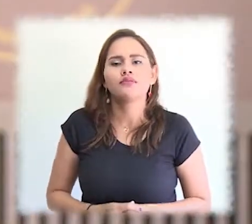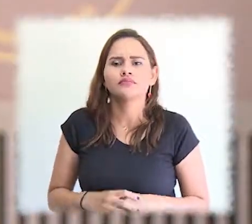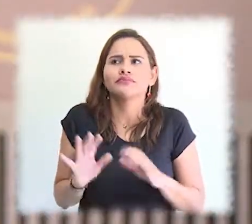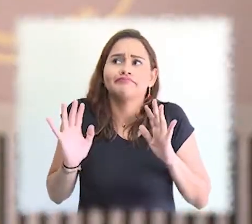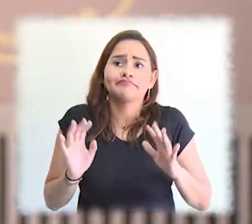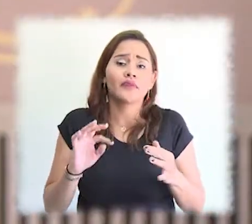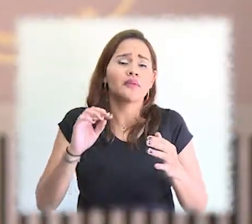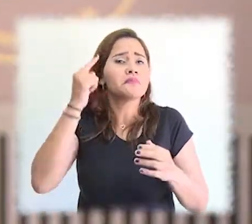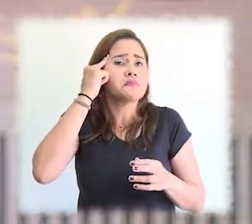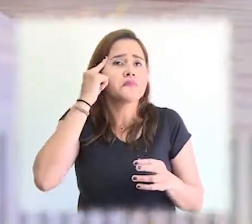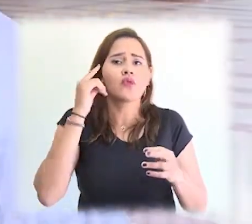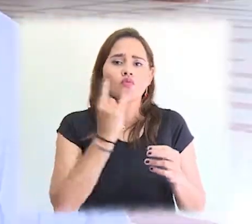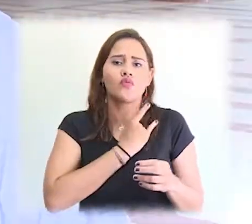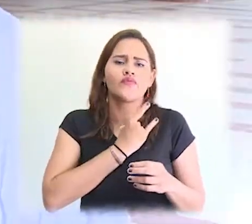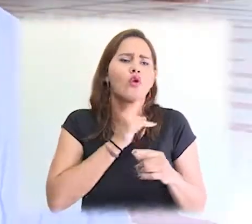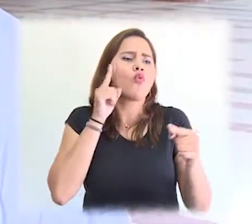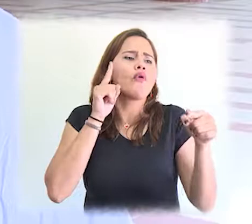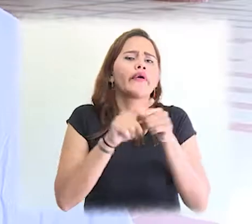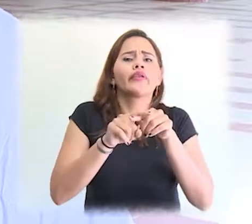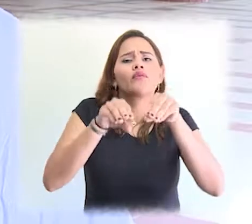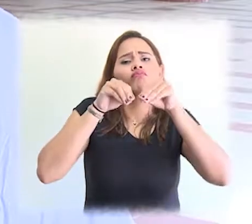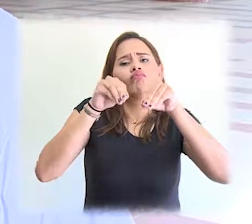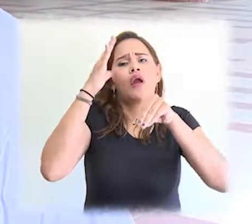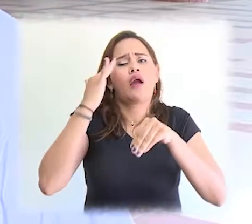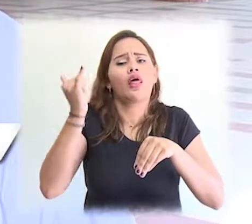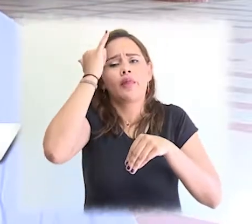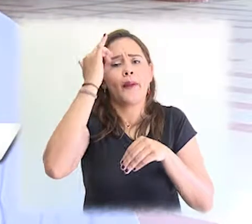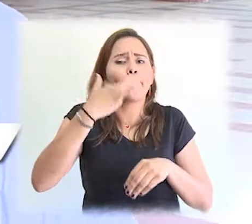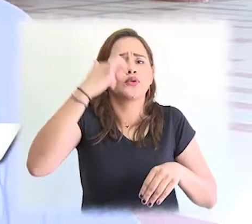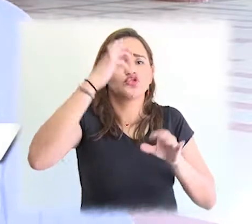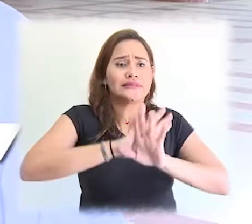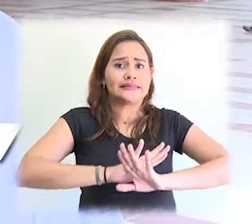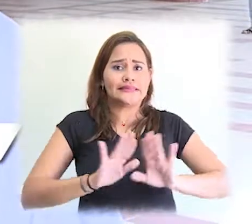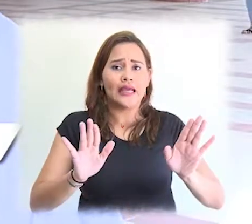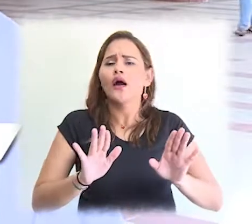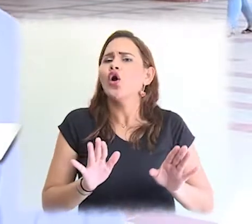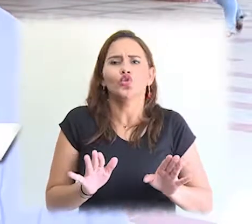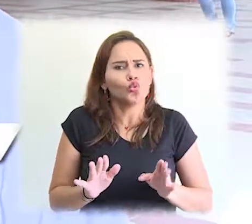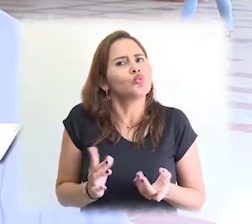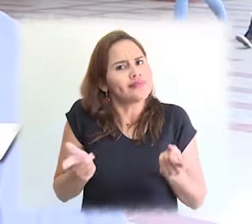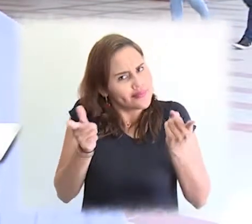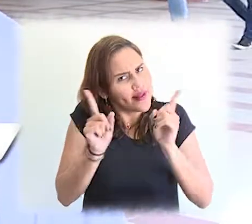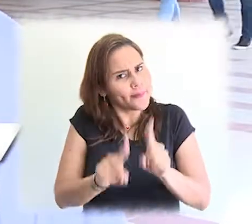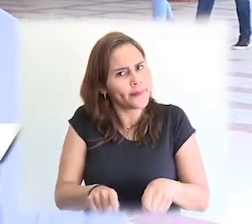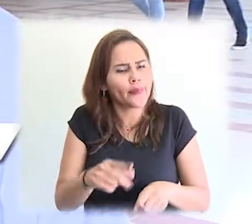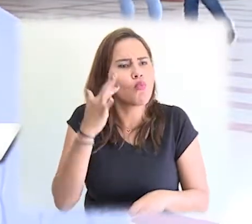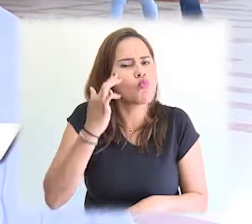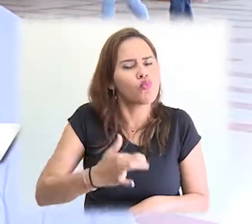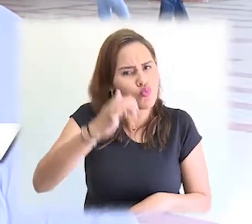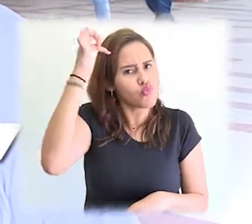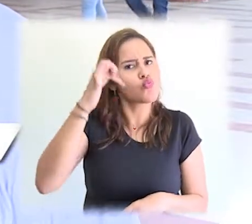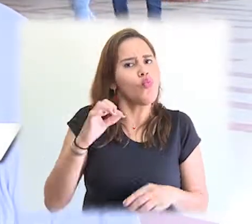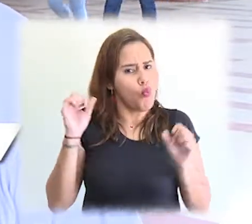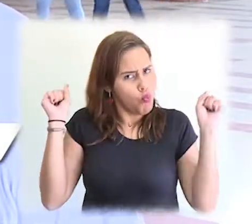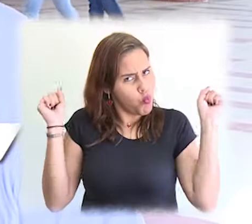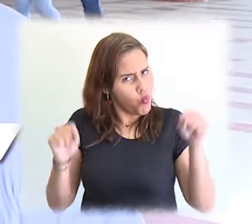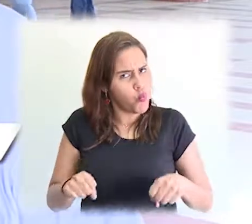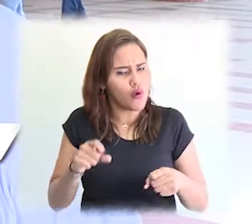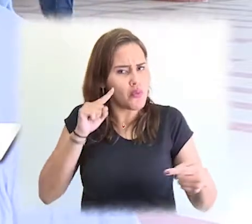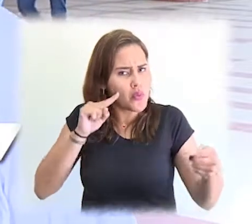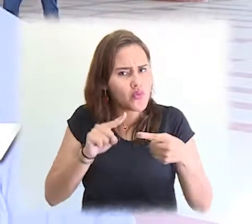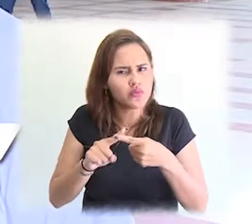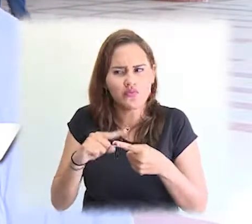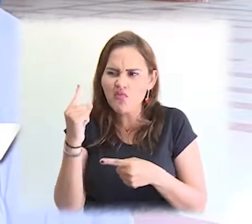se vincule a estos procesos, que no solamente sea formar académicamente